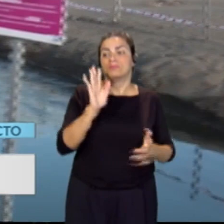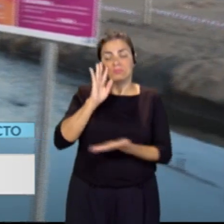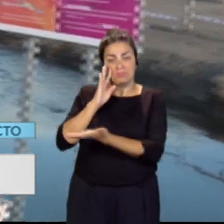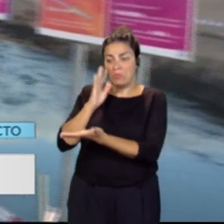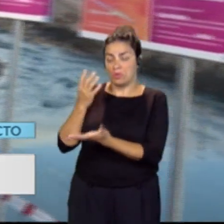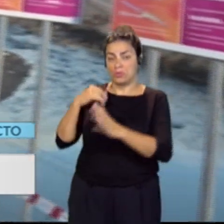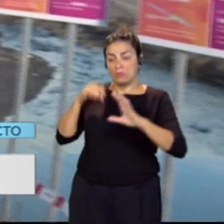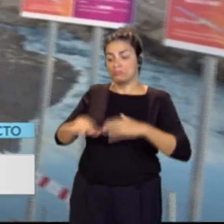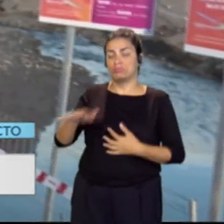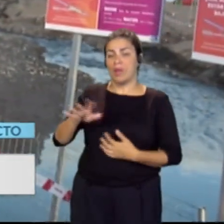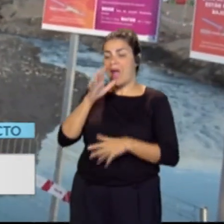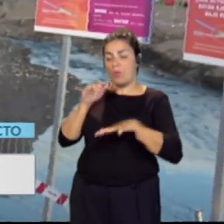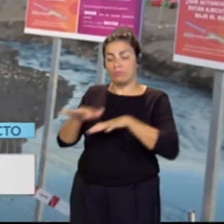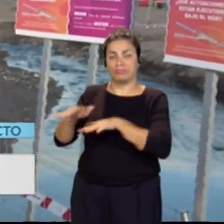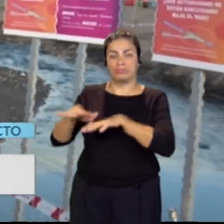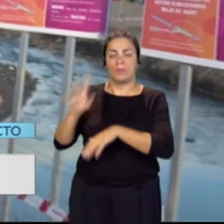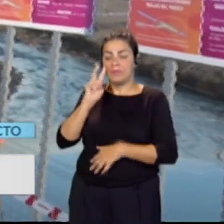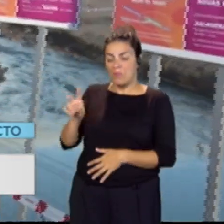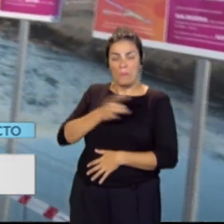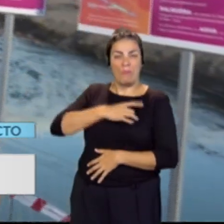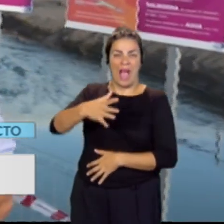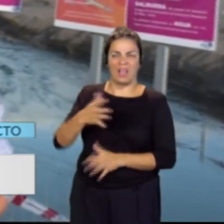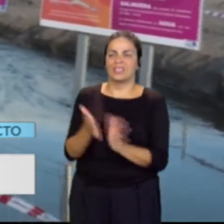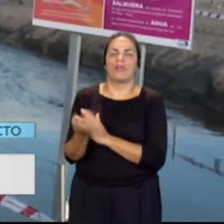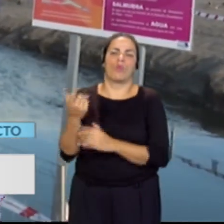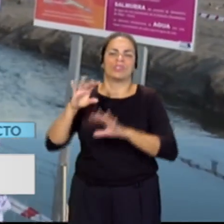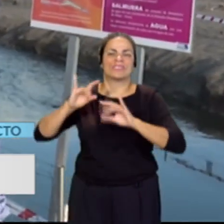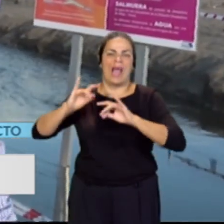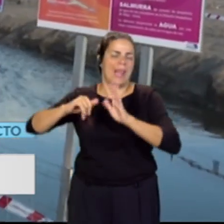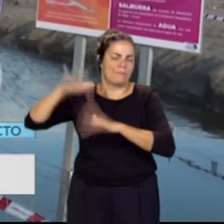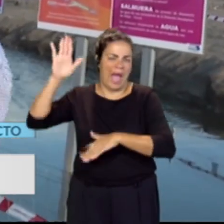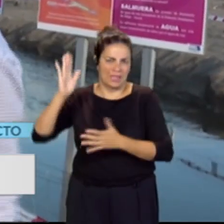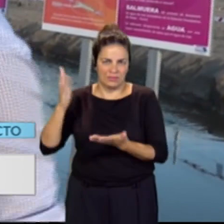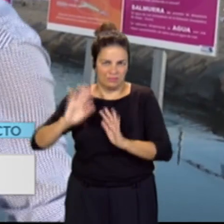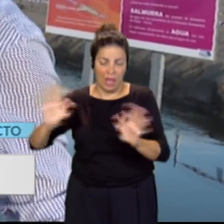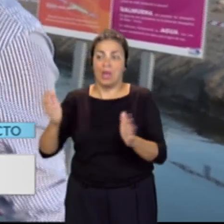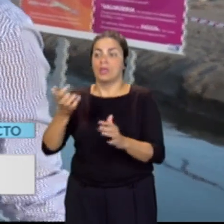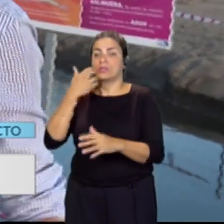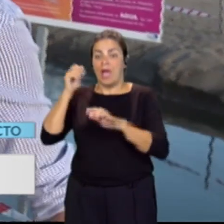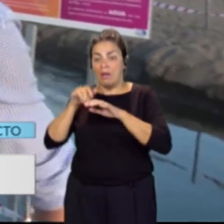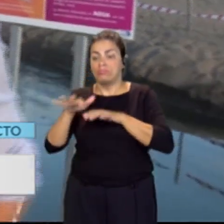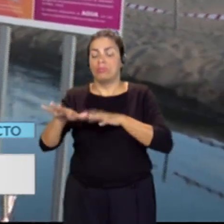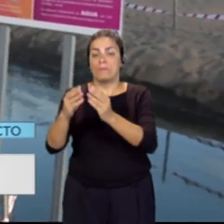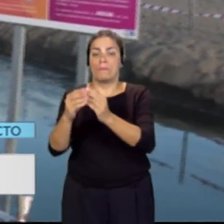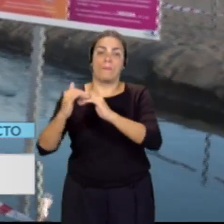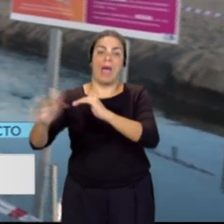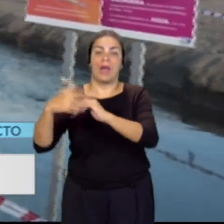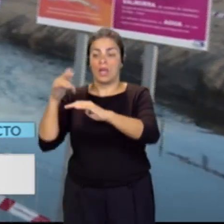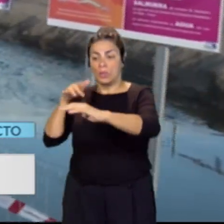agua blanca, que es única característica que tiene, que es un poco más salina y en el contacto con el mar ya se produce la difusión y